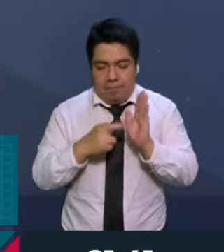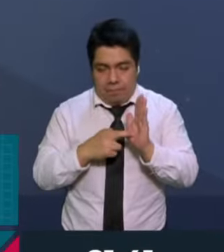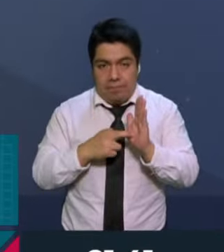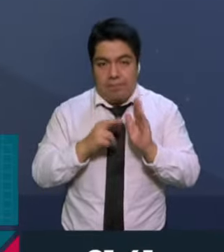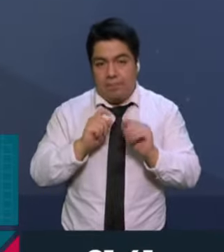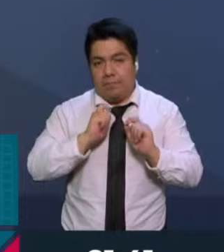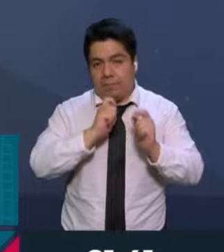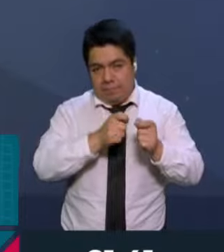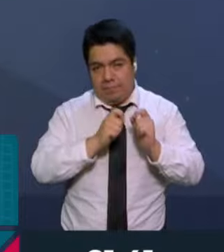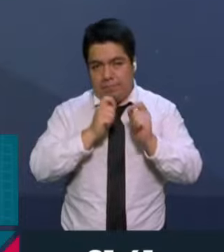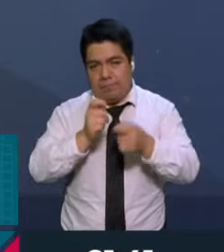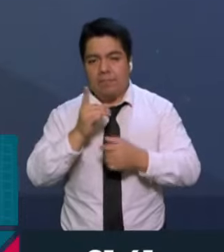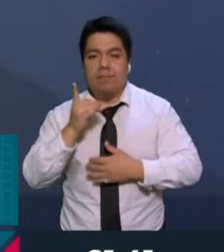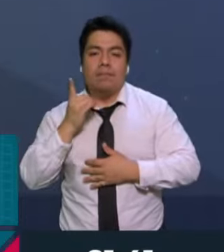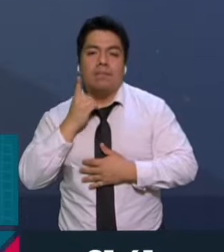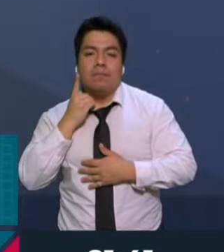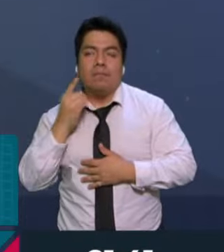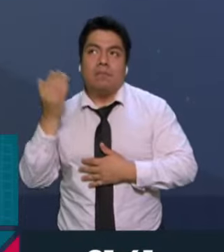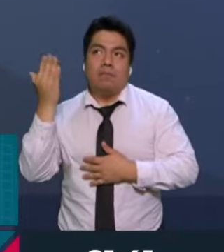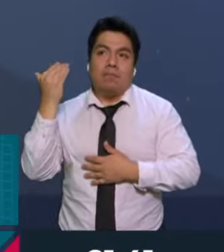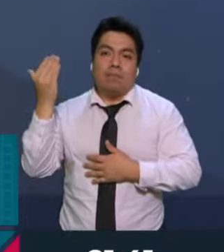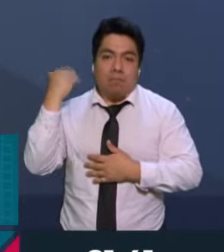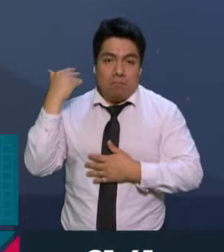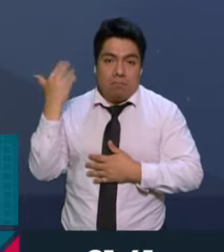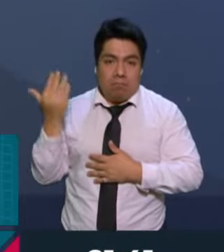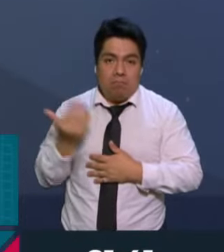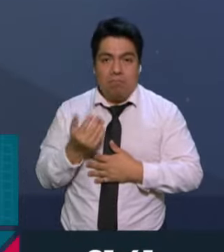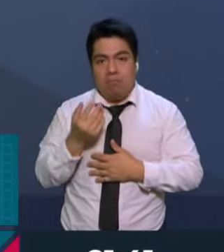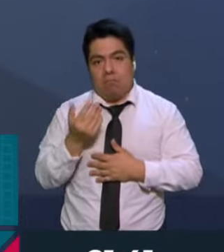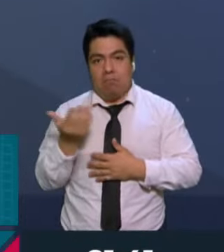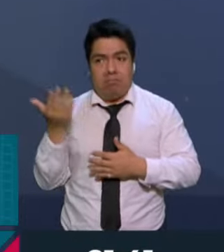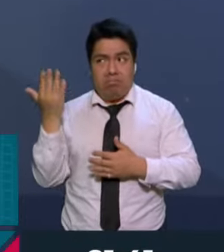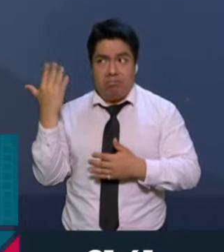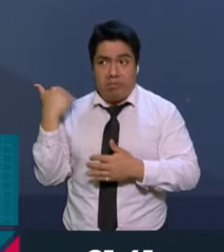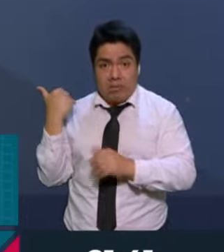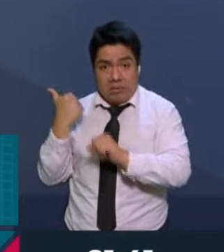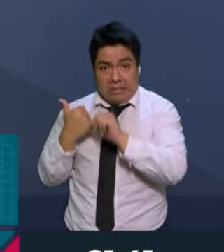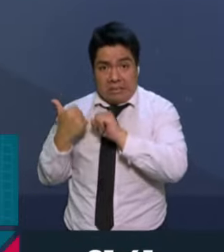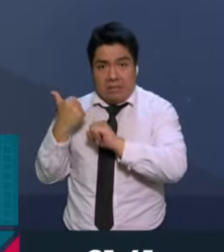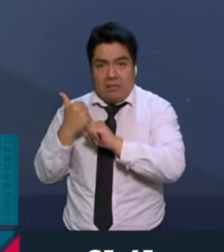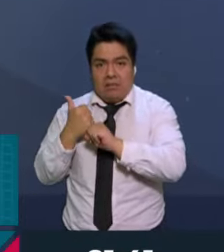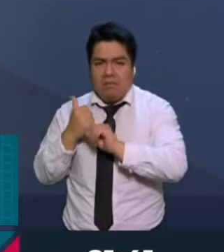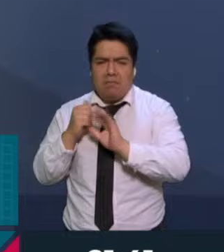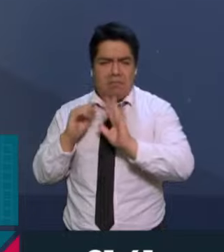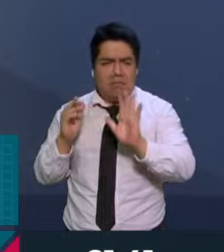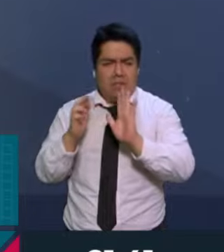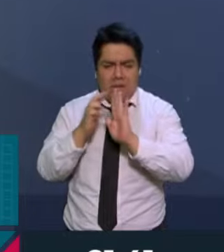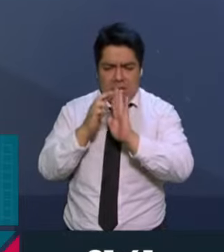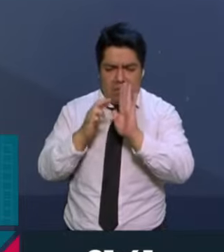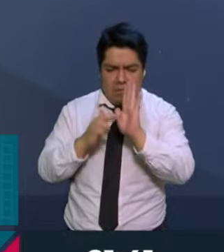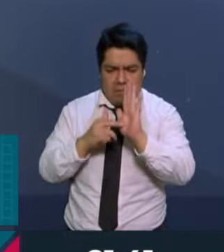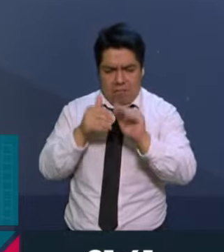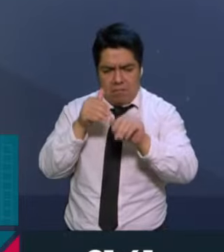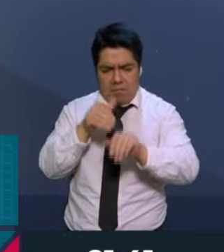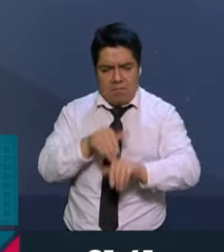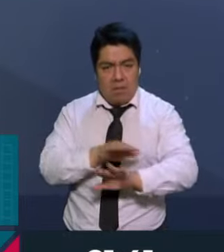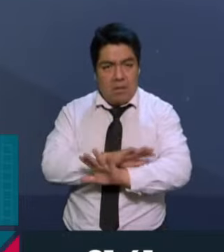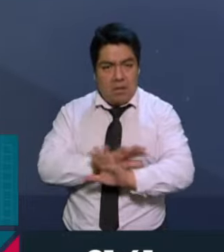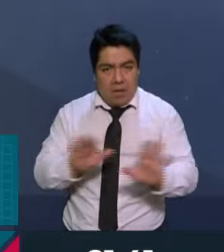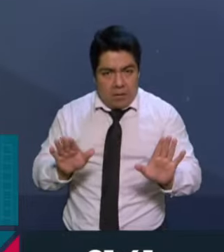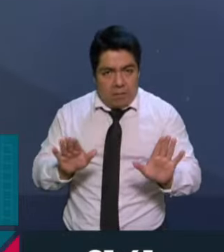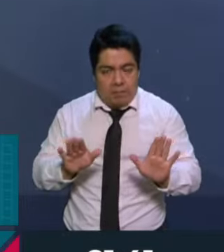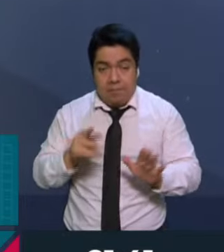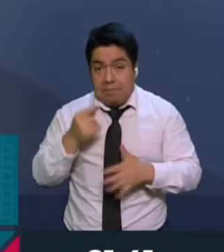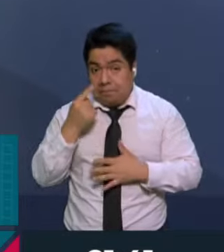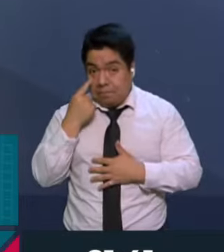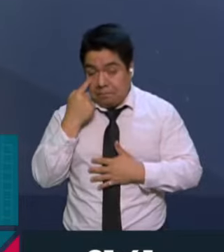asignar diputaciones en las últimas conformaciones. Estoy hablando de décadas. Entonces ya es un criterio sostenido. Y también hay que